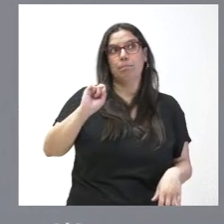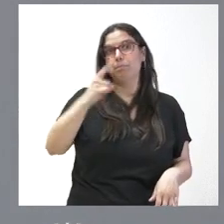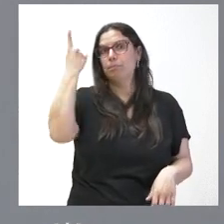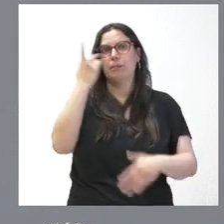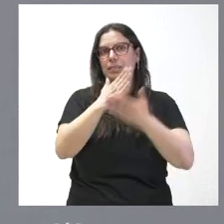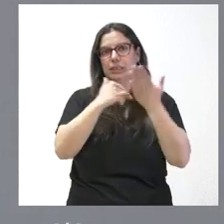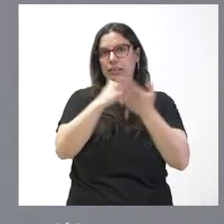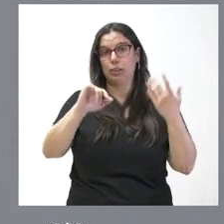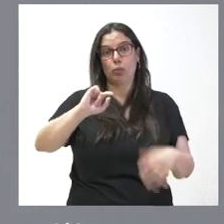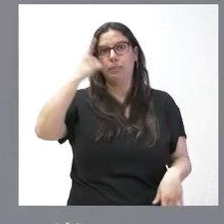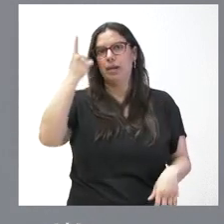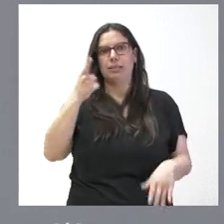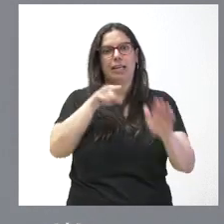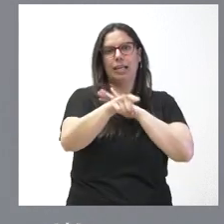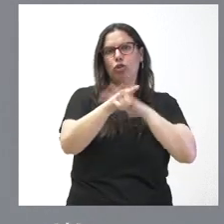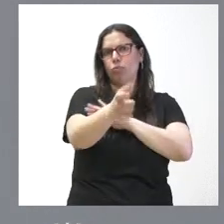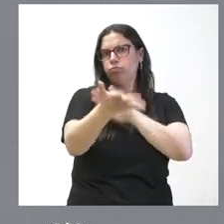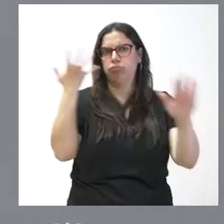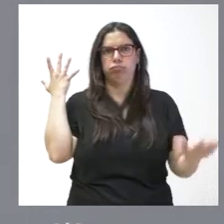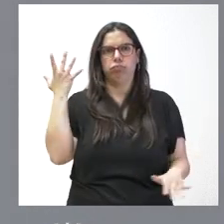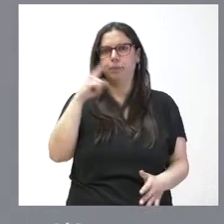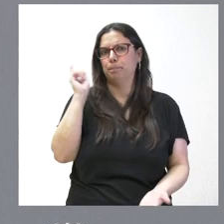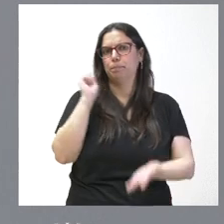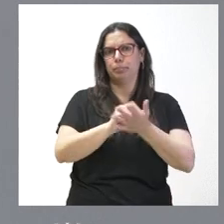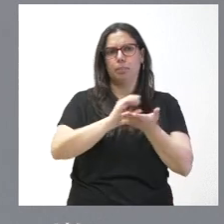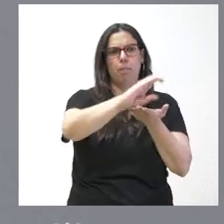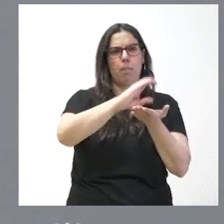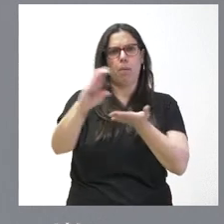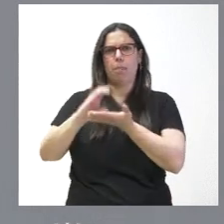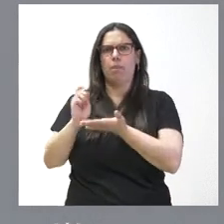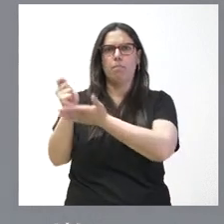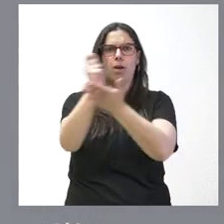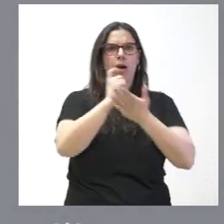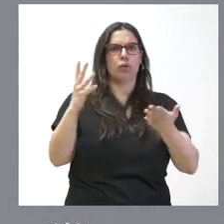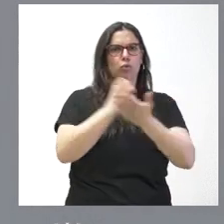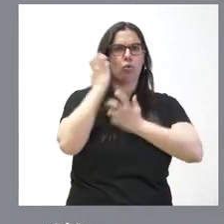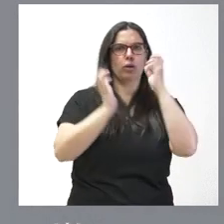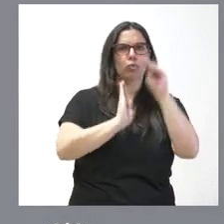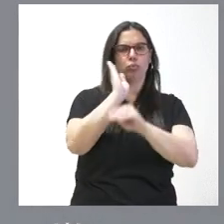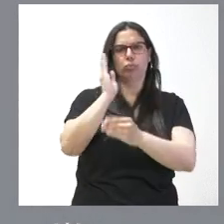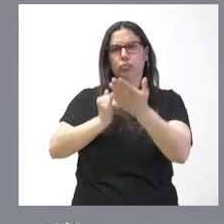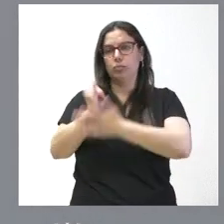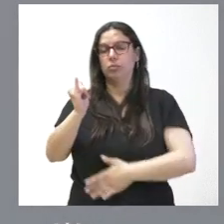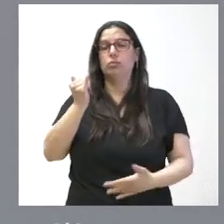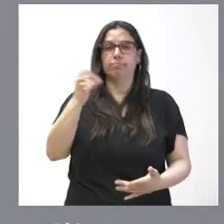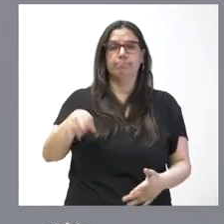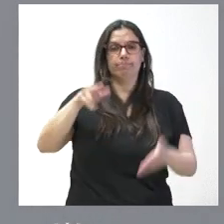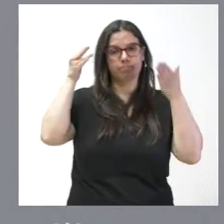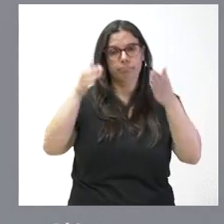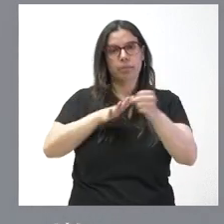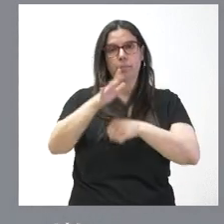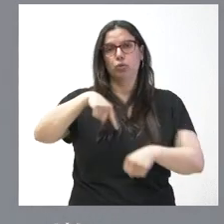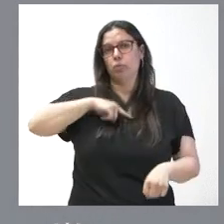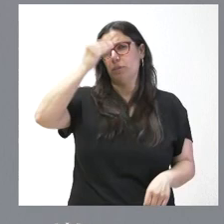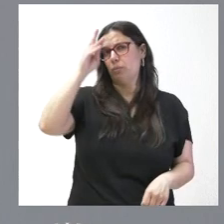más ágil gestiona las ayudas de la PAC y que más pronto cobran sus agricultores y ganaderos y por tanto seguimos incidiendo en este ámbito que nos parece